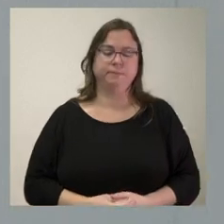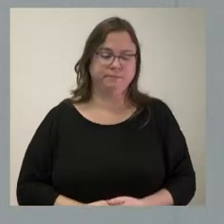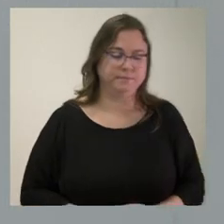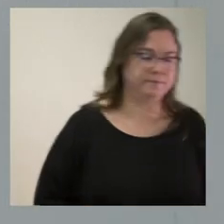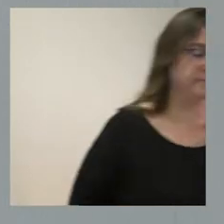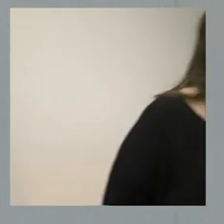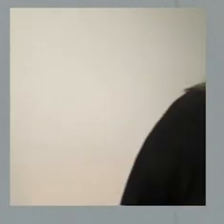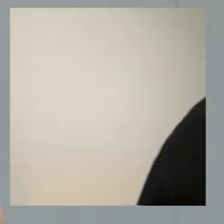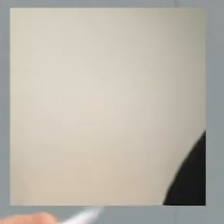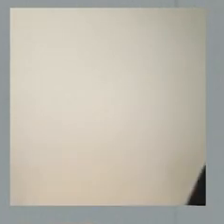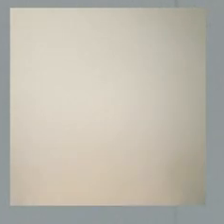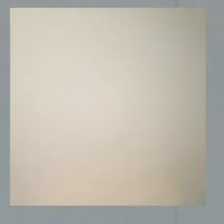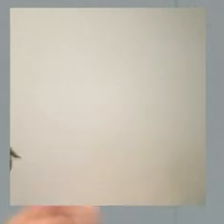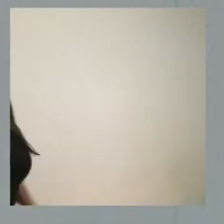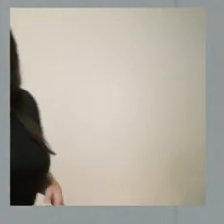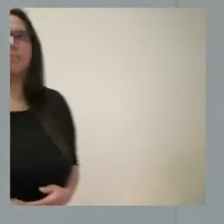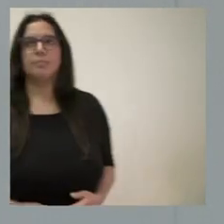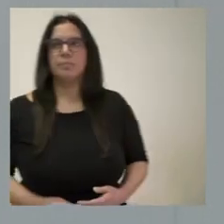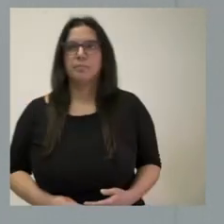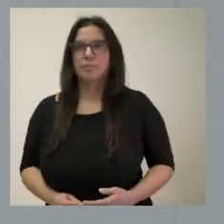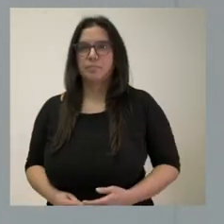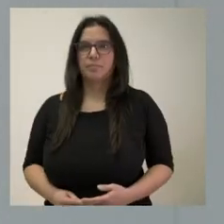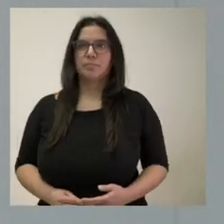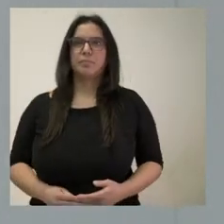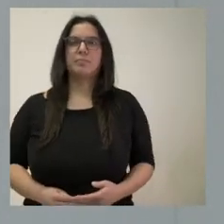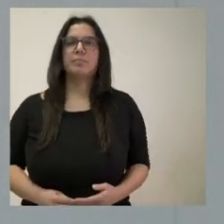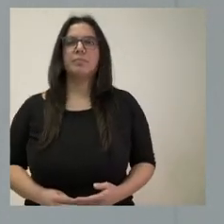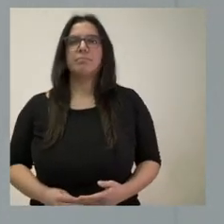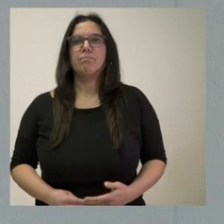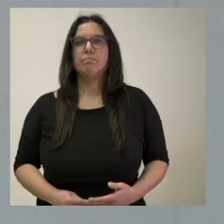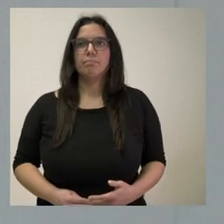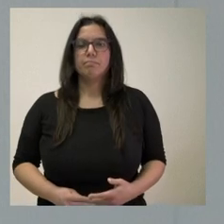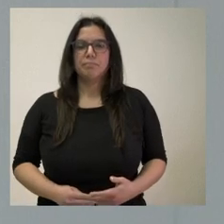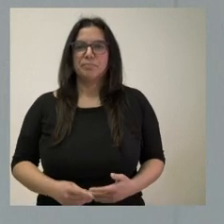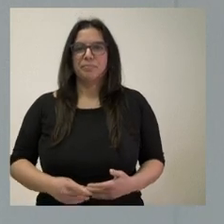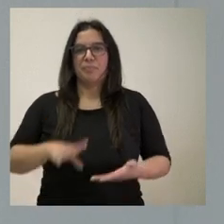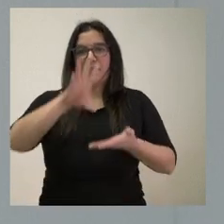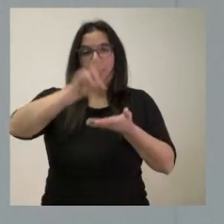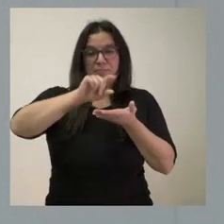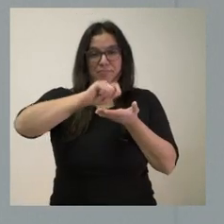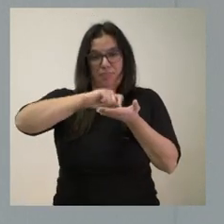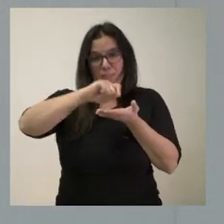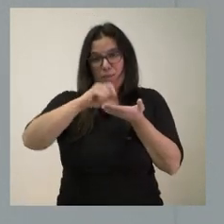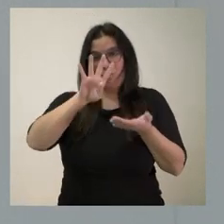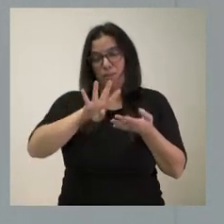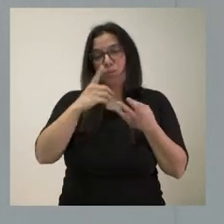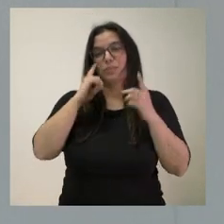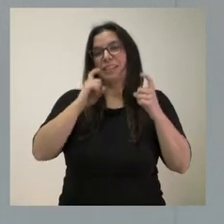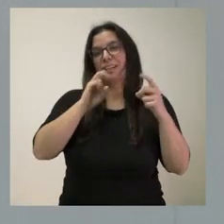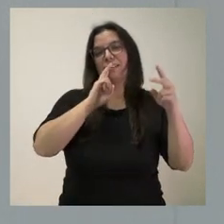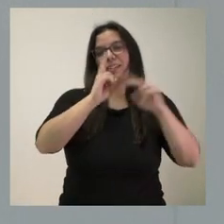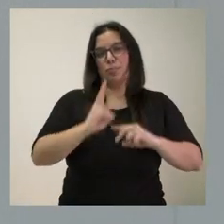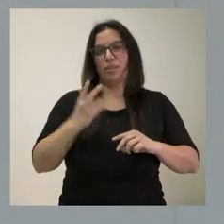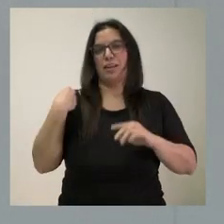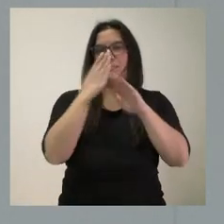Sí, he apuntado las cuatro cuestiones y procuraré contestar a todas ellas en el orden que